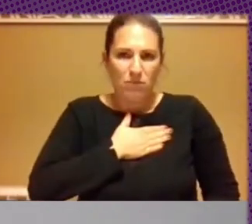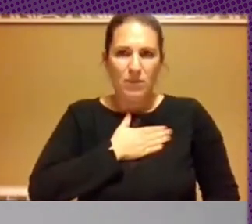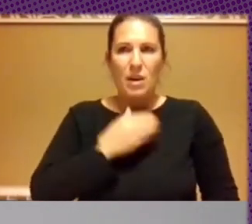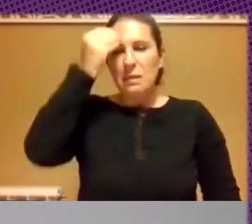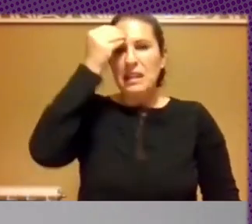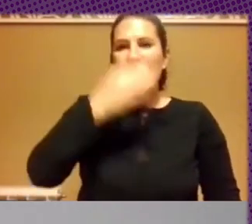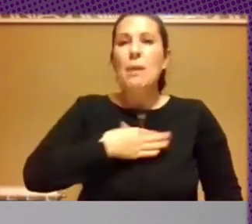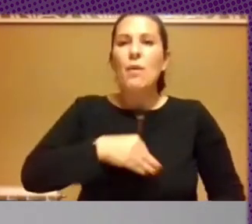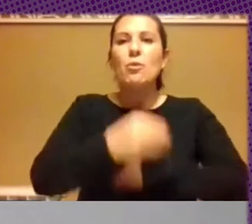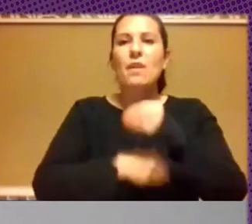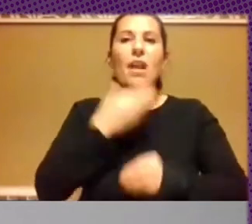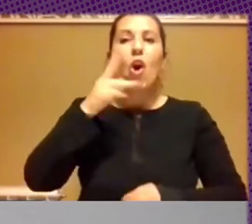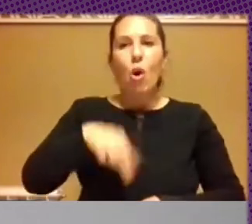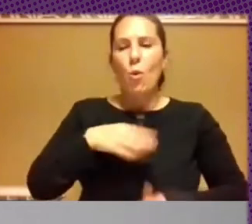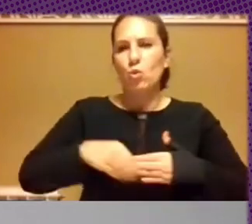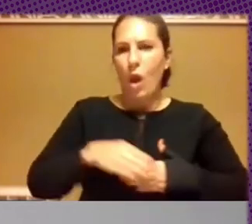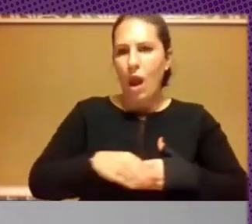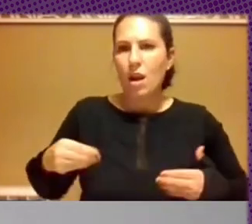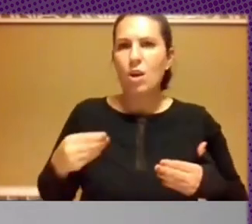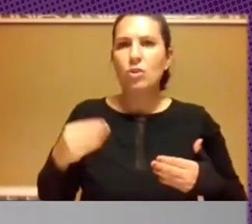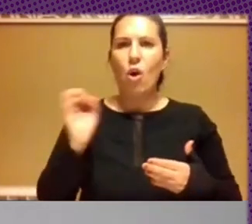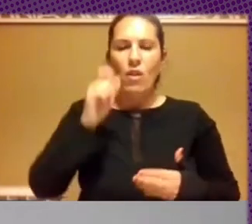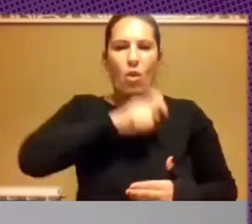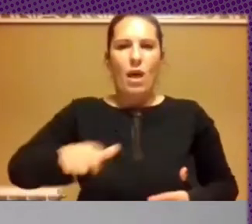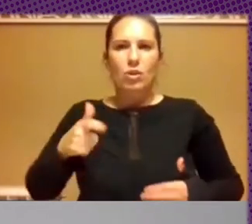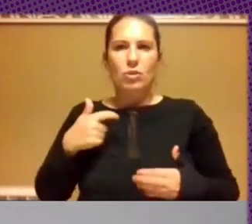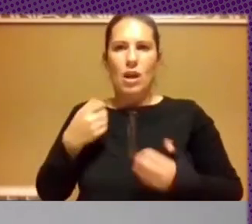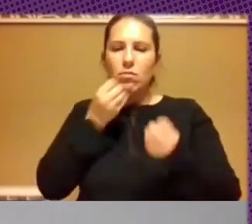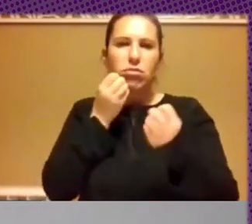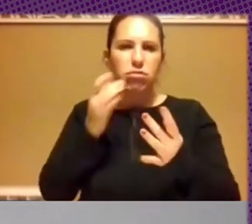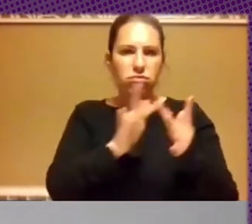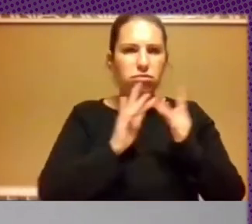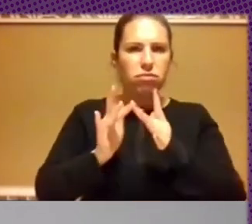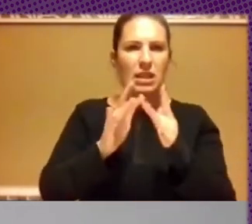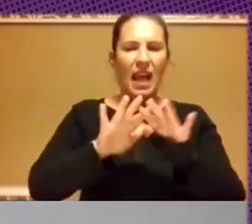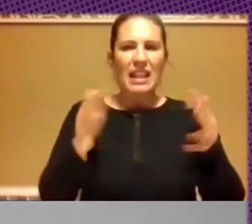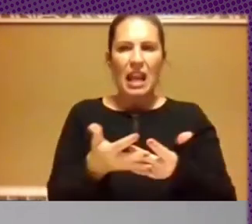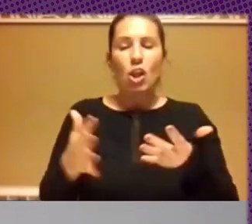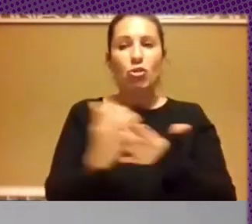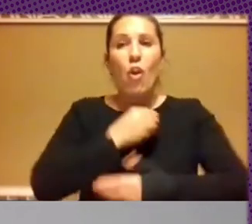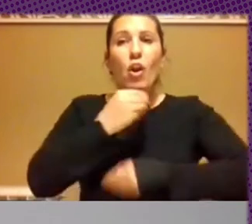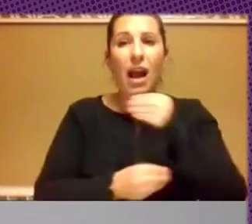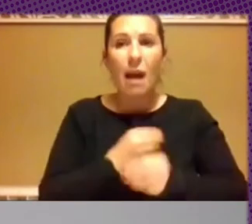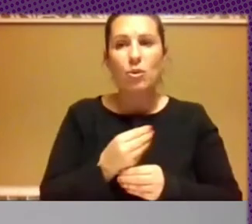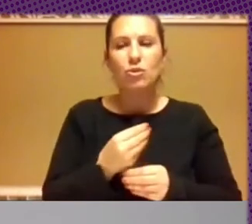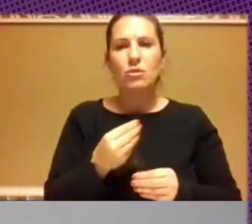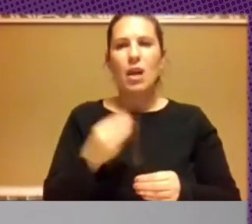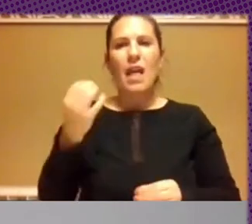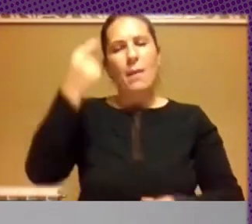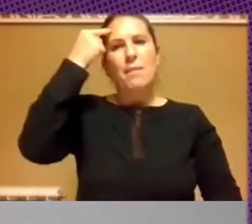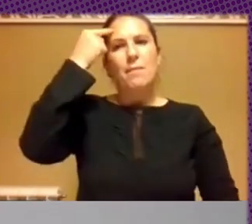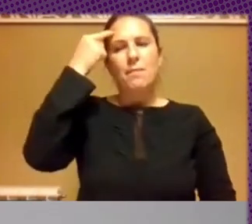podemos hacer como usuarias o como ciudadanas que nos informamos y socializamos en internet y todo lo que hagamos creo que debería ir por la idea de